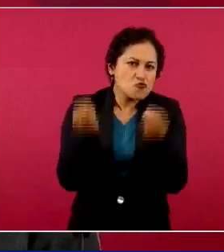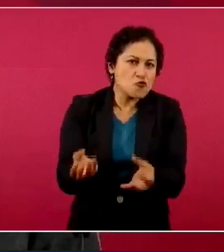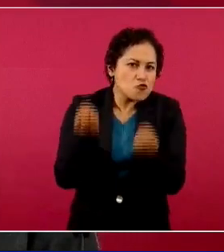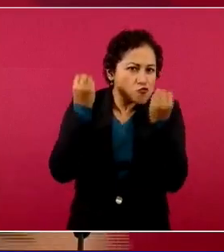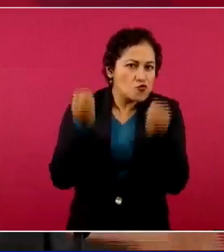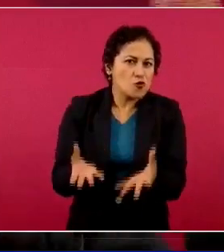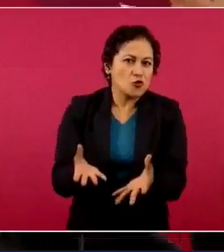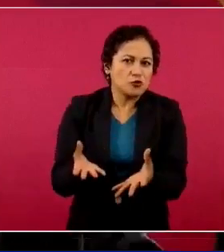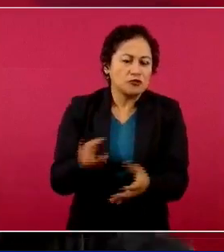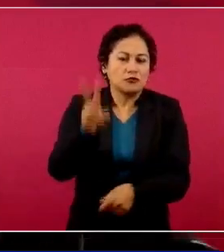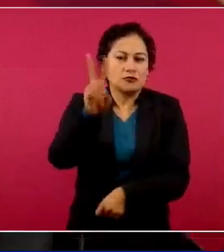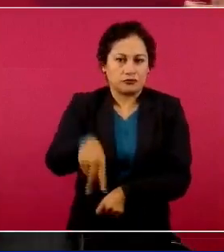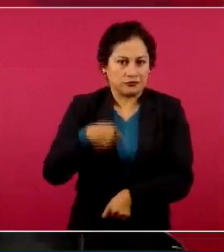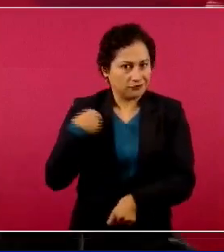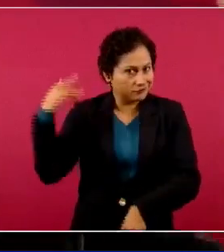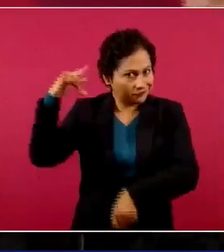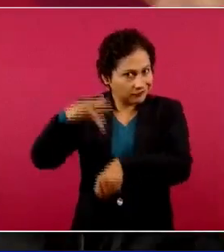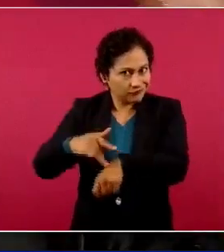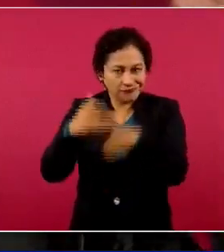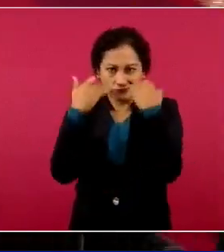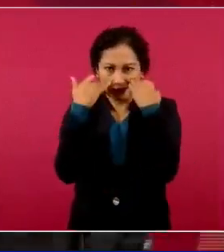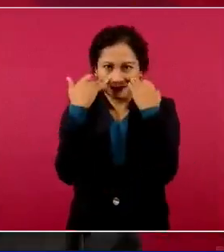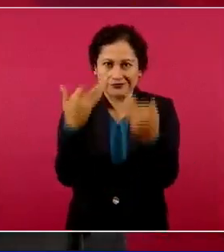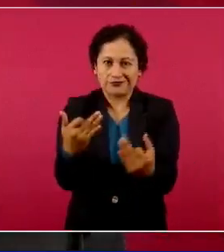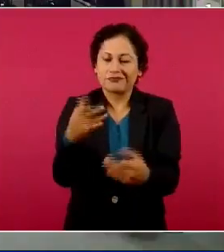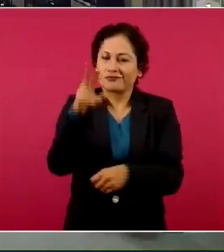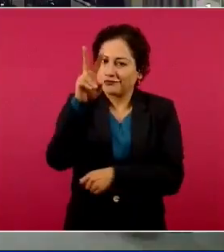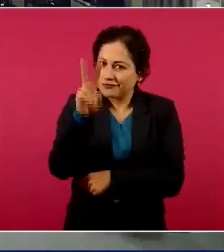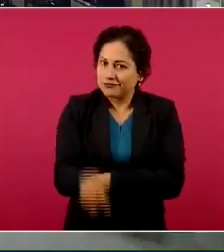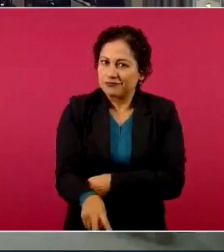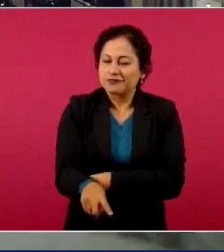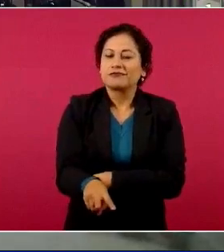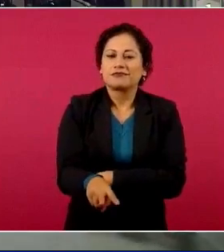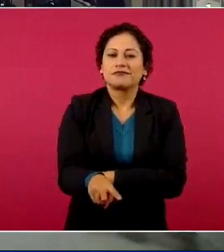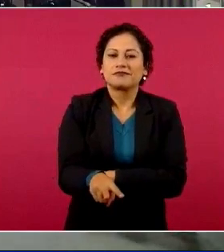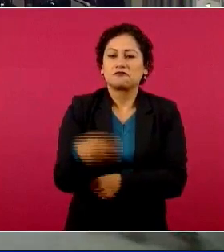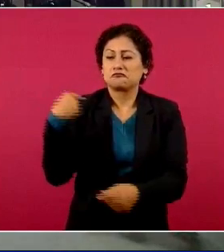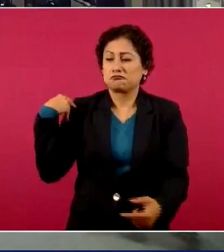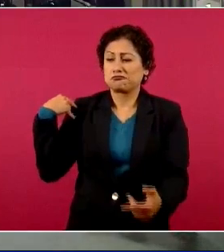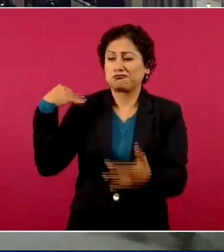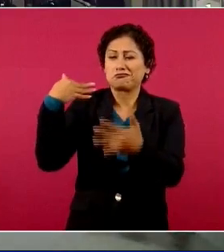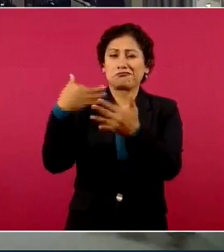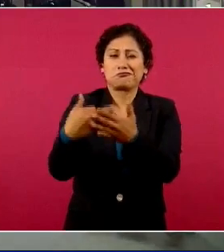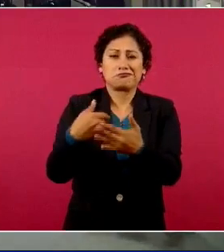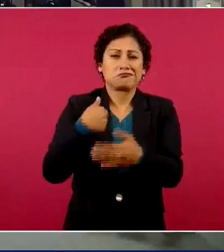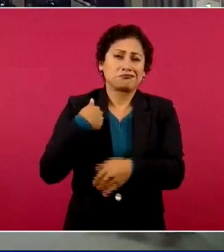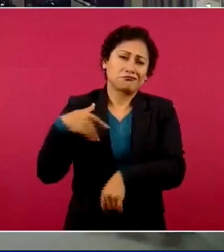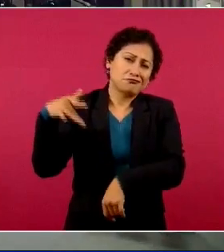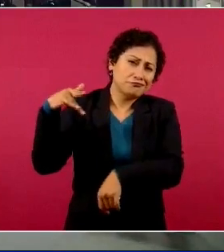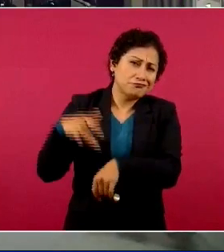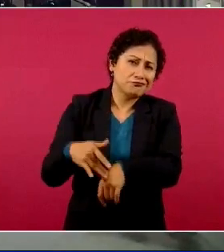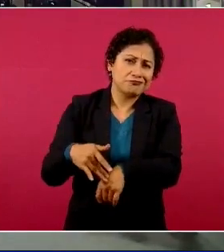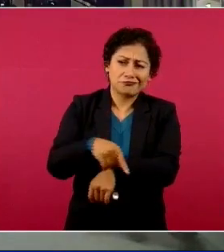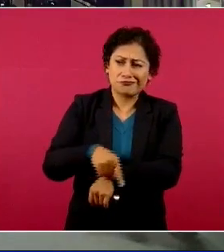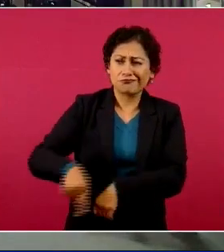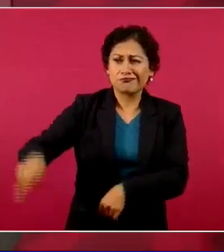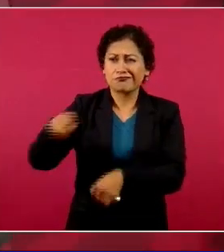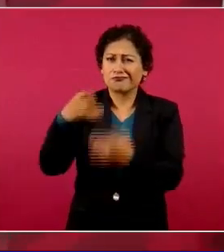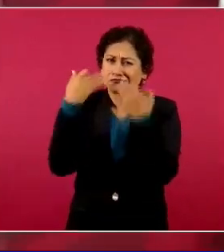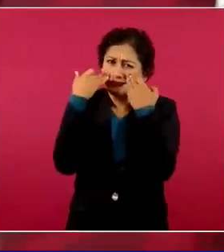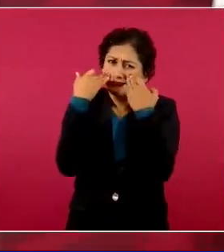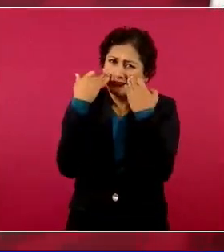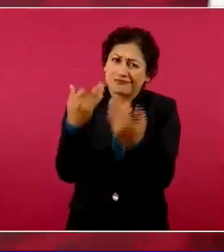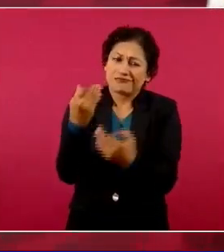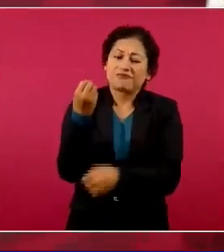Me ha tocado verlo en el tiempo de vida y de